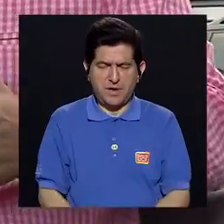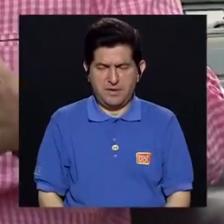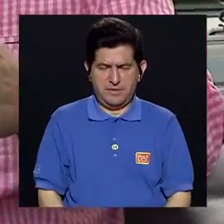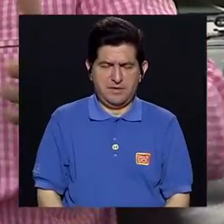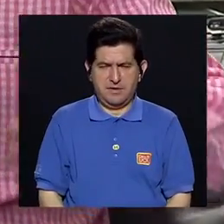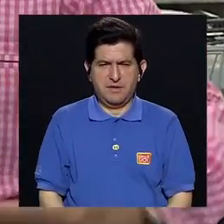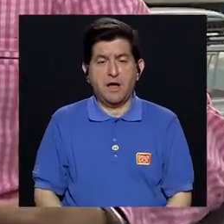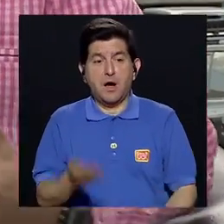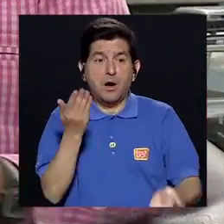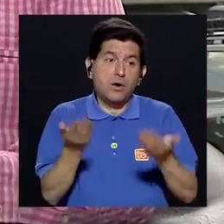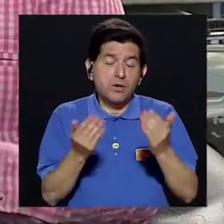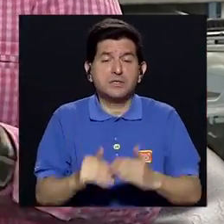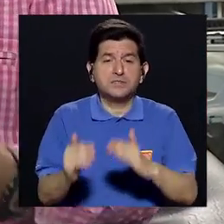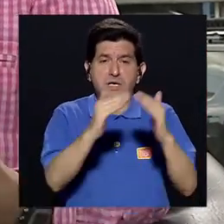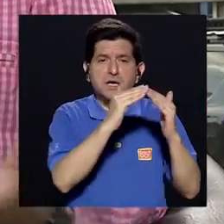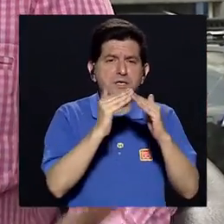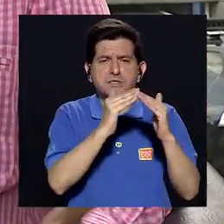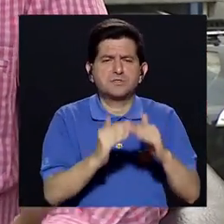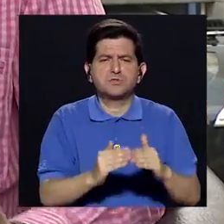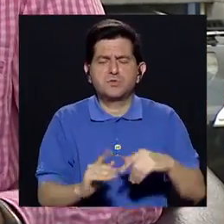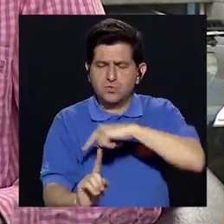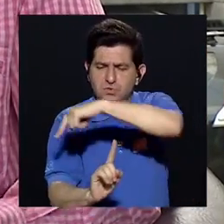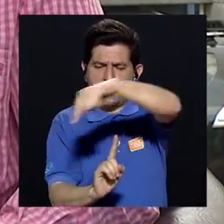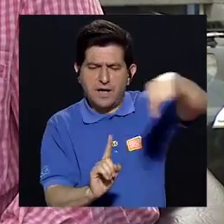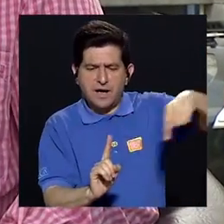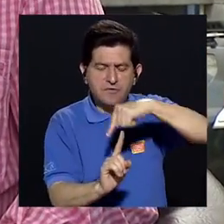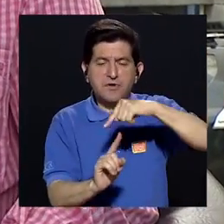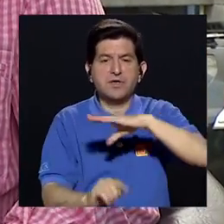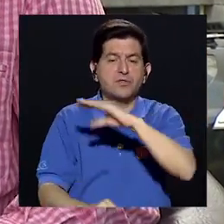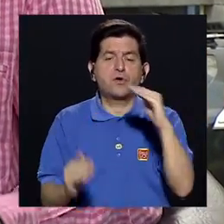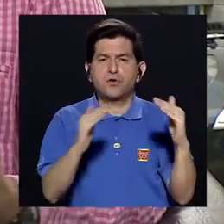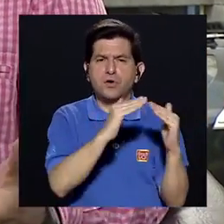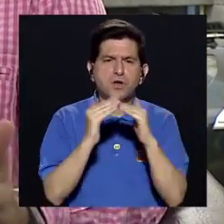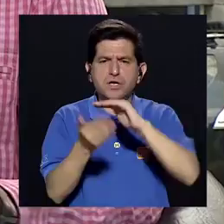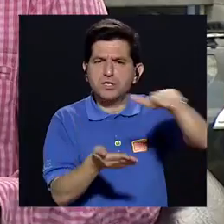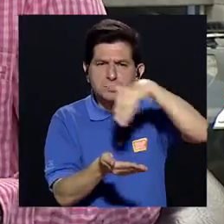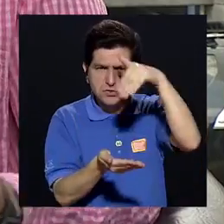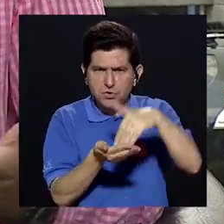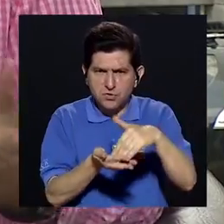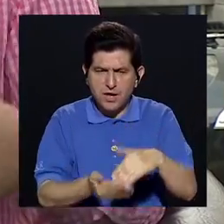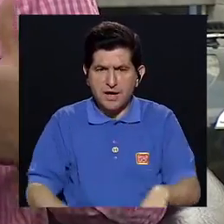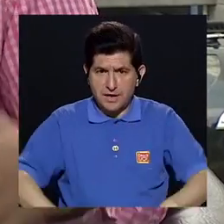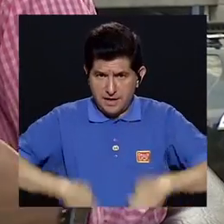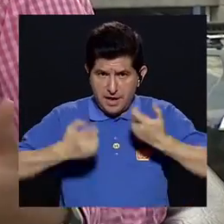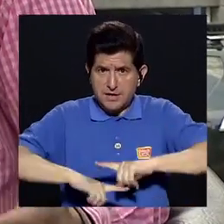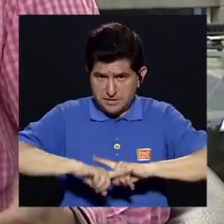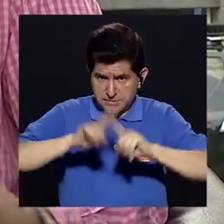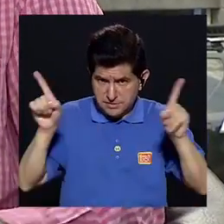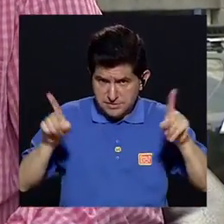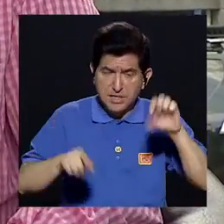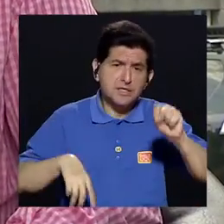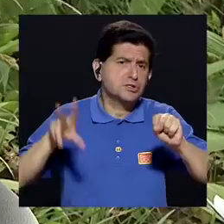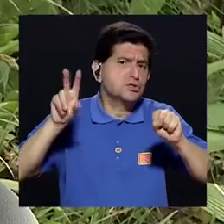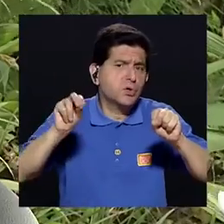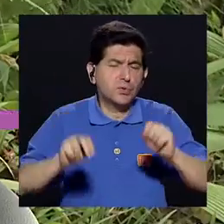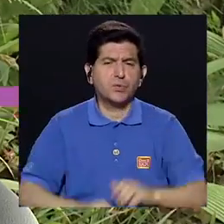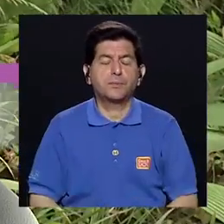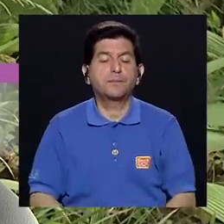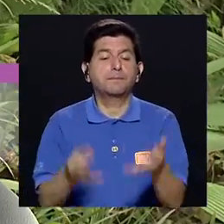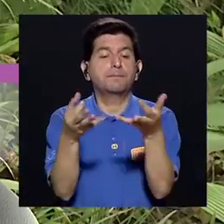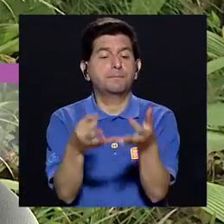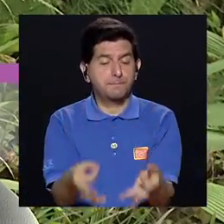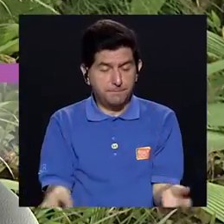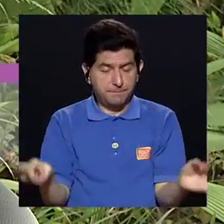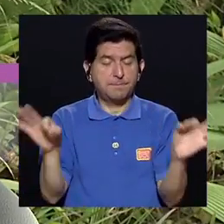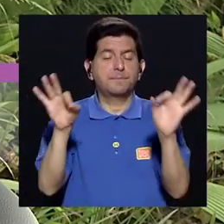Versus la urbana marginal ¿Existen diferencias Que se hayan podido observar? Pues realmente no Sí Es